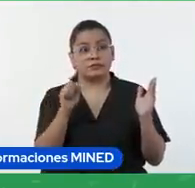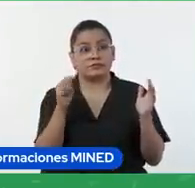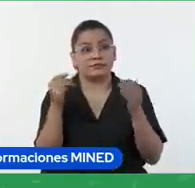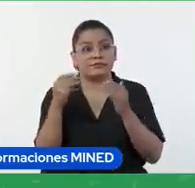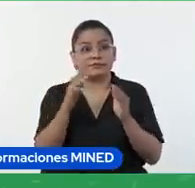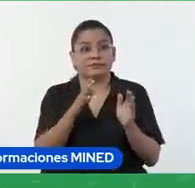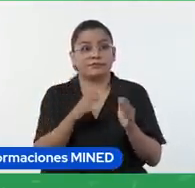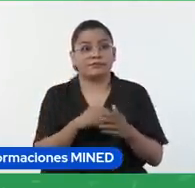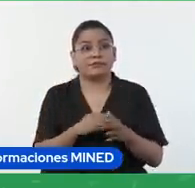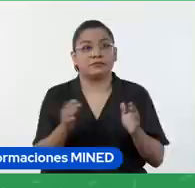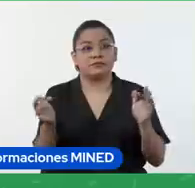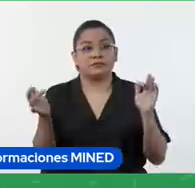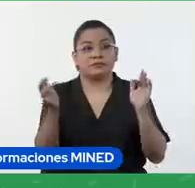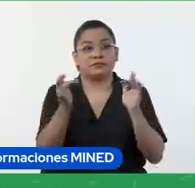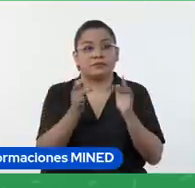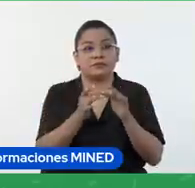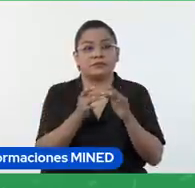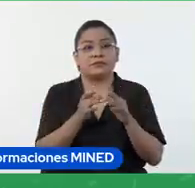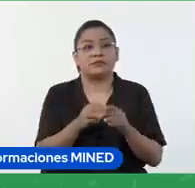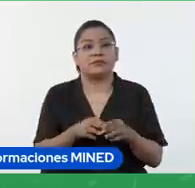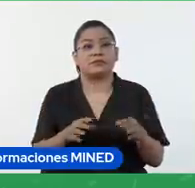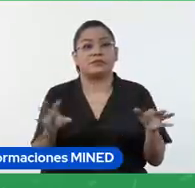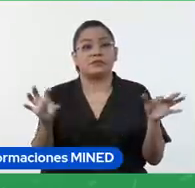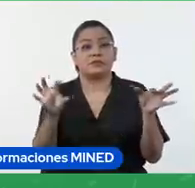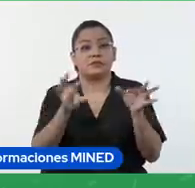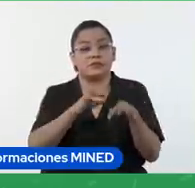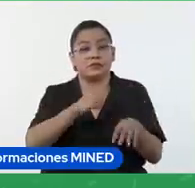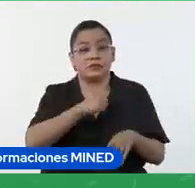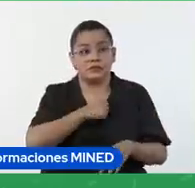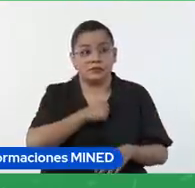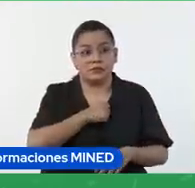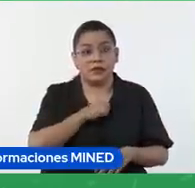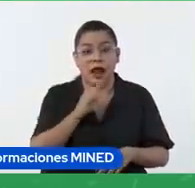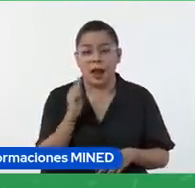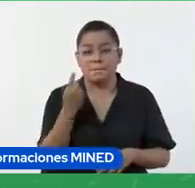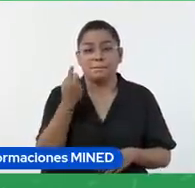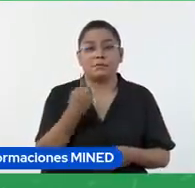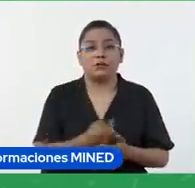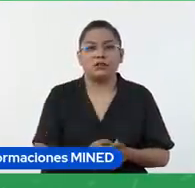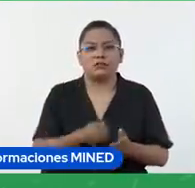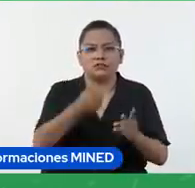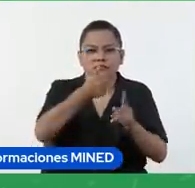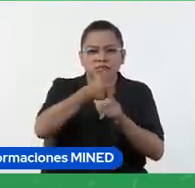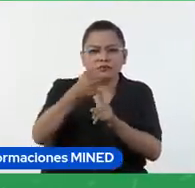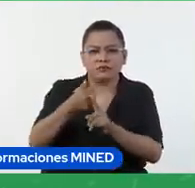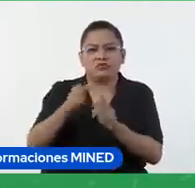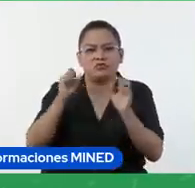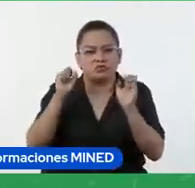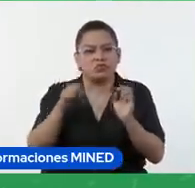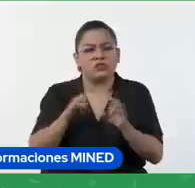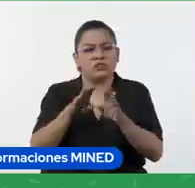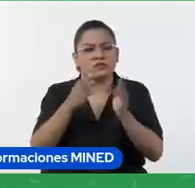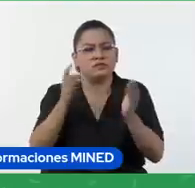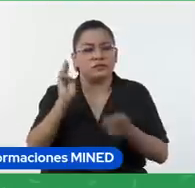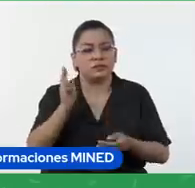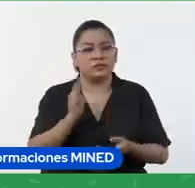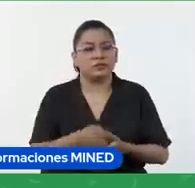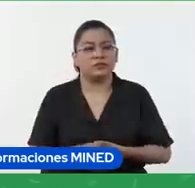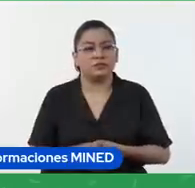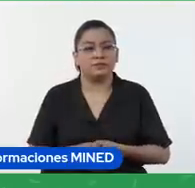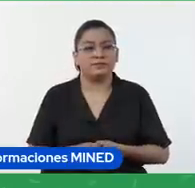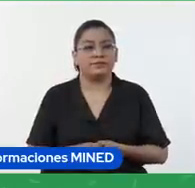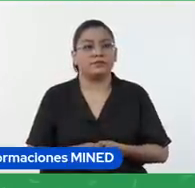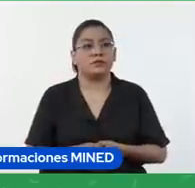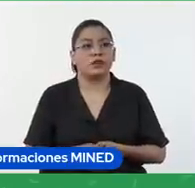solo relacionada con esa tarea para cada tarea puede haber una página en este caso